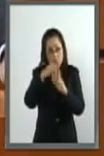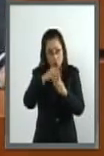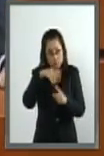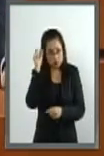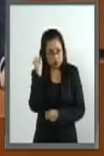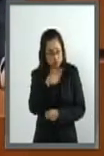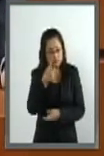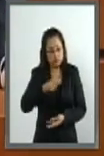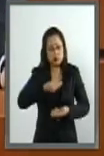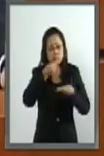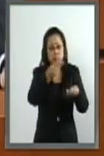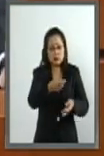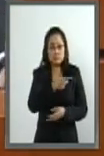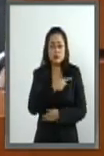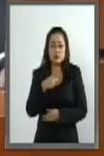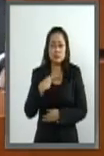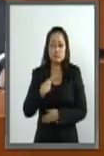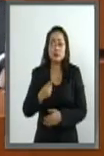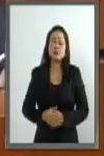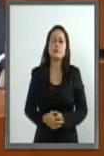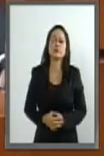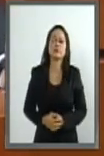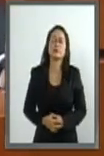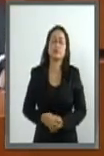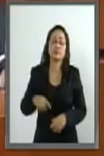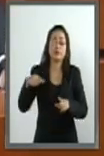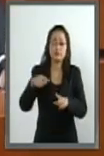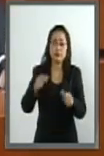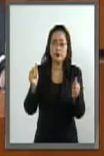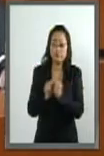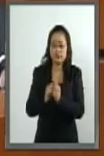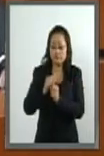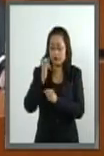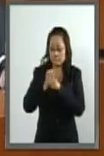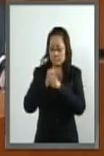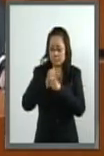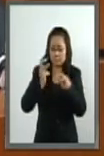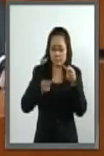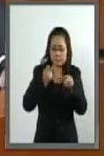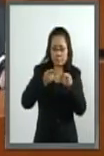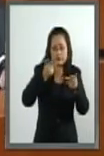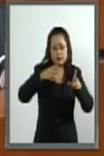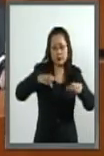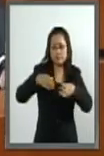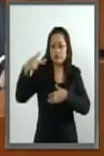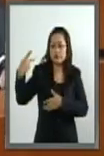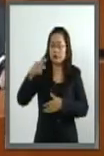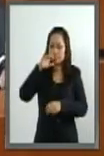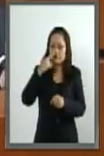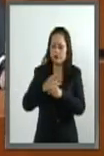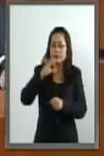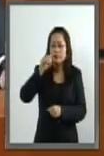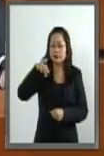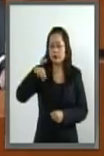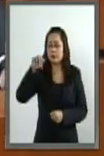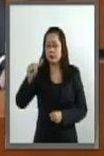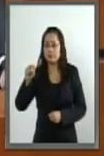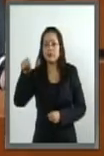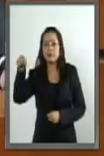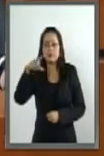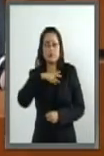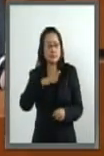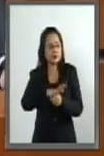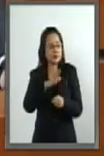Se determinó de esta consulta de la Organización Mundial de la Salud, que la adopción de medidas